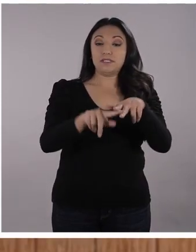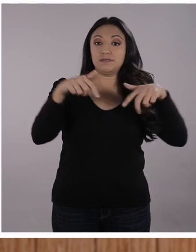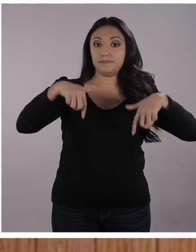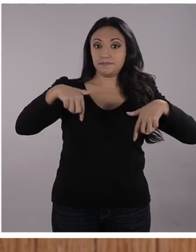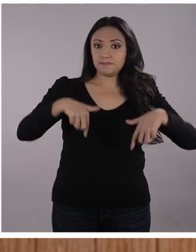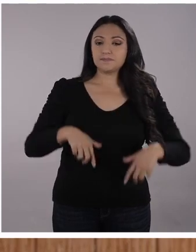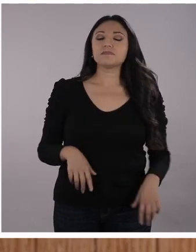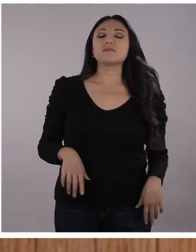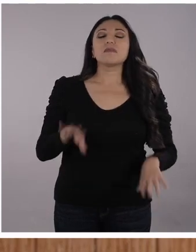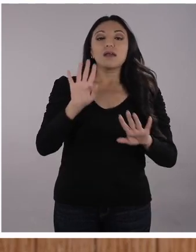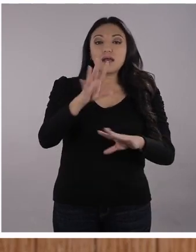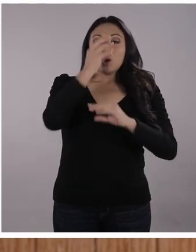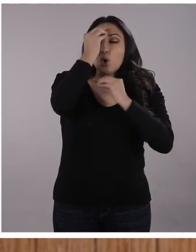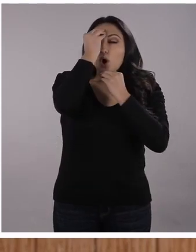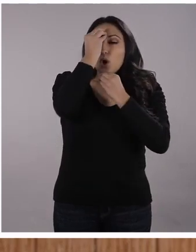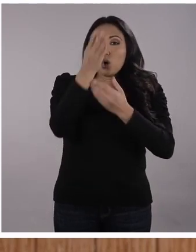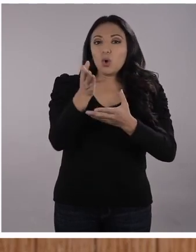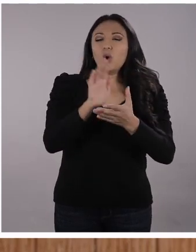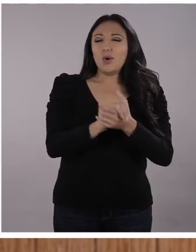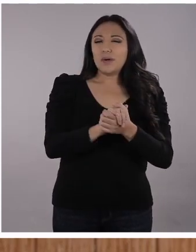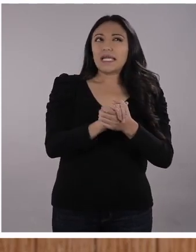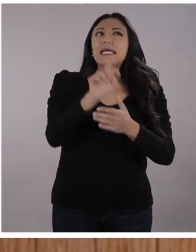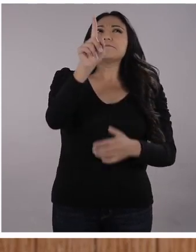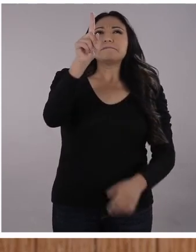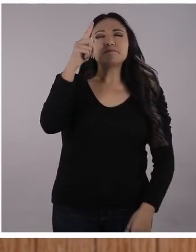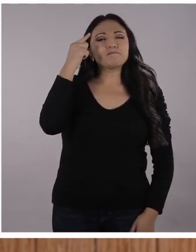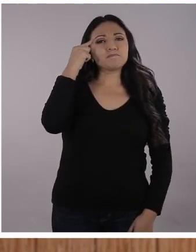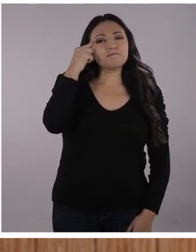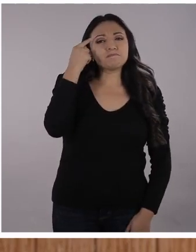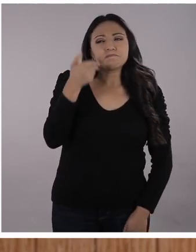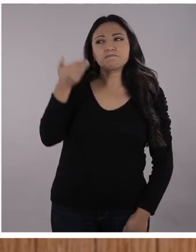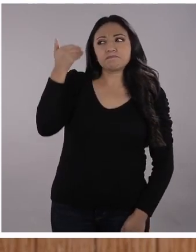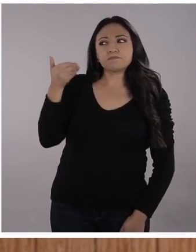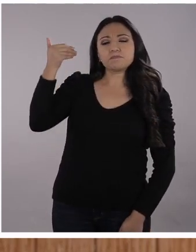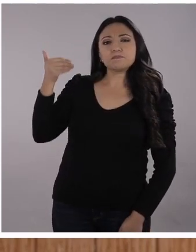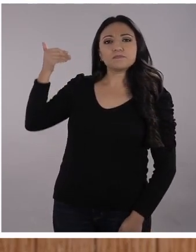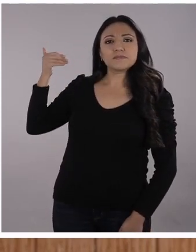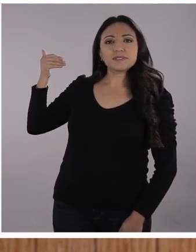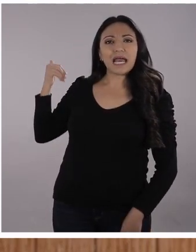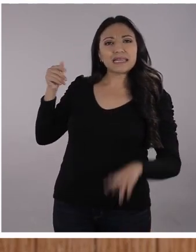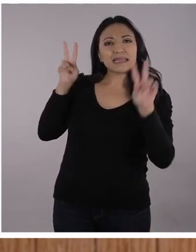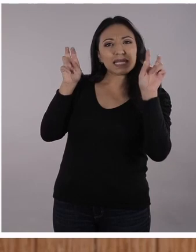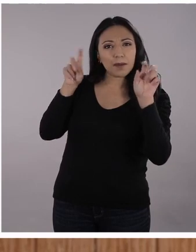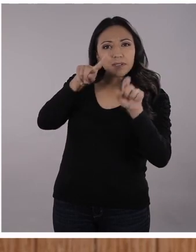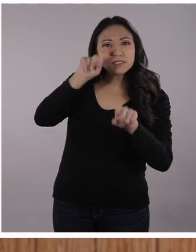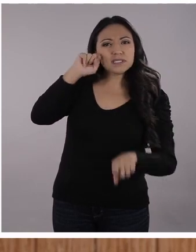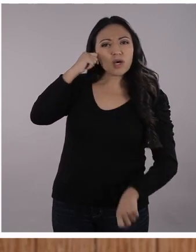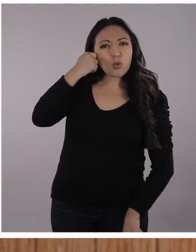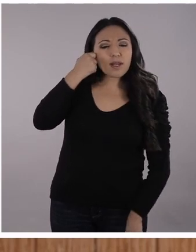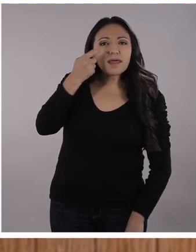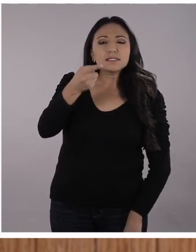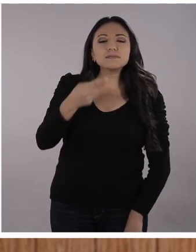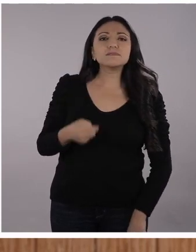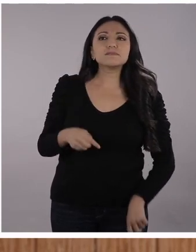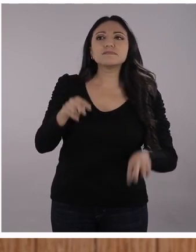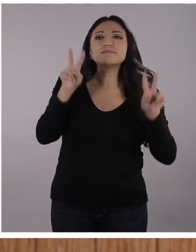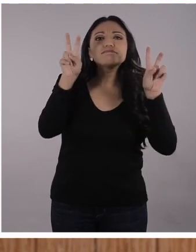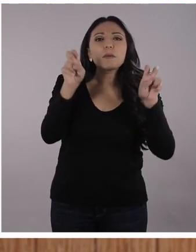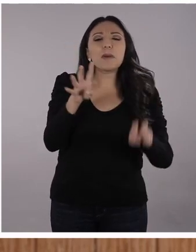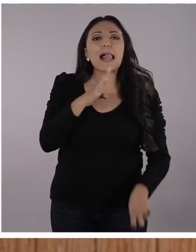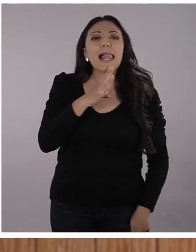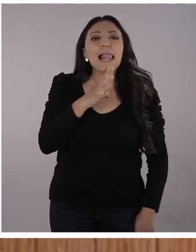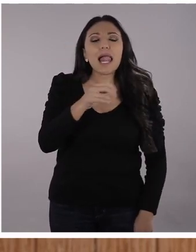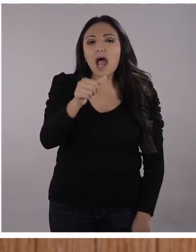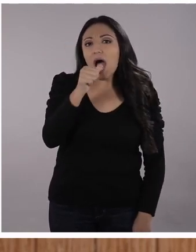de hoy contándoles y haciendo memoria de unos temas que vimos días atrás. Cuando hablábamos acerca del agua.